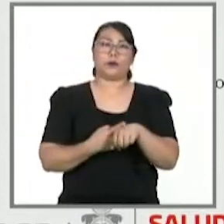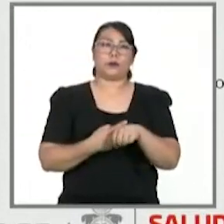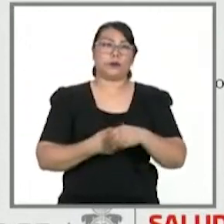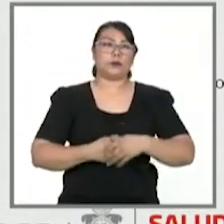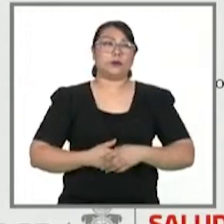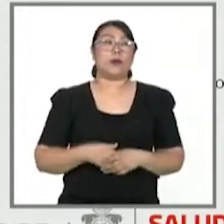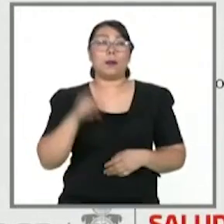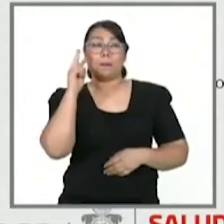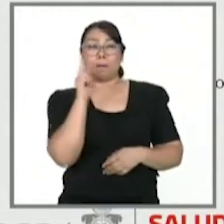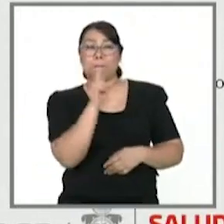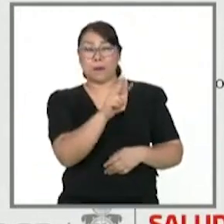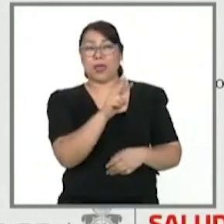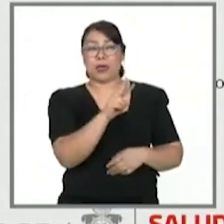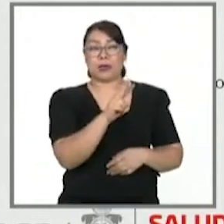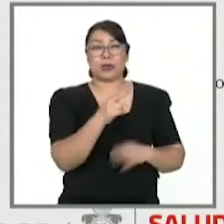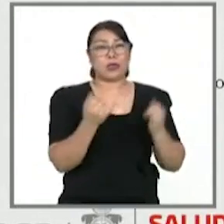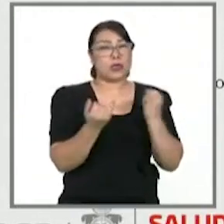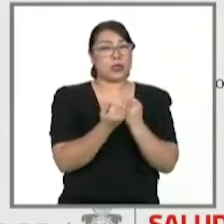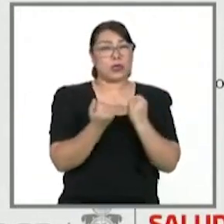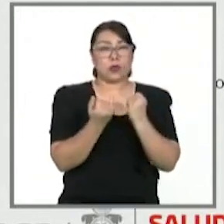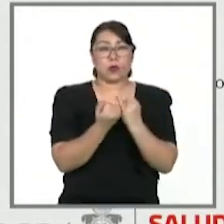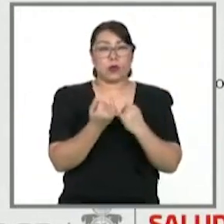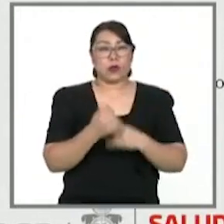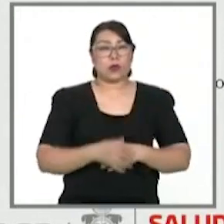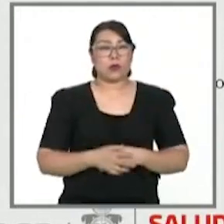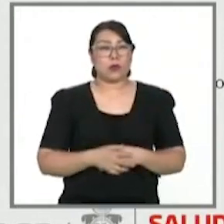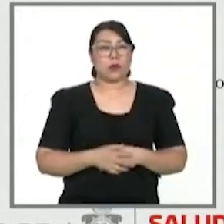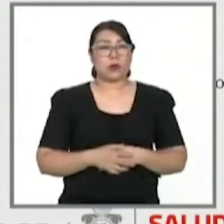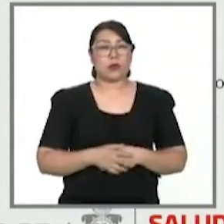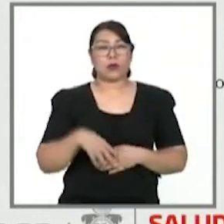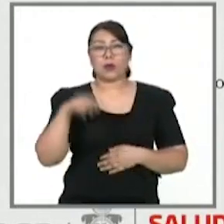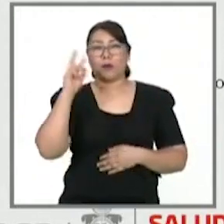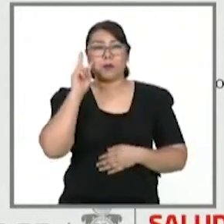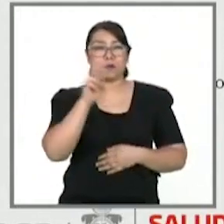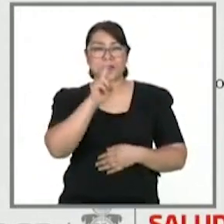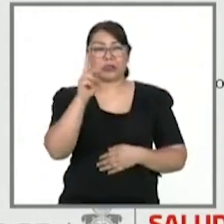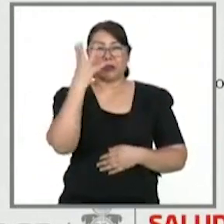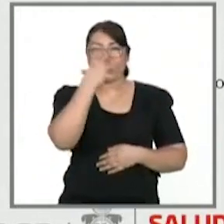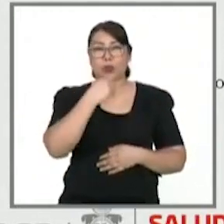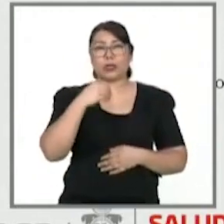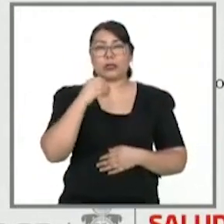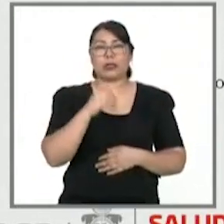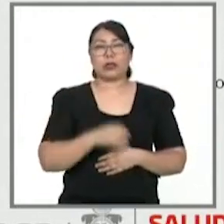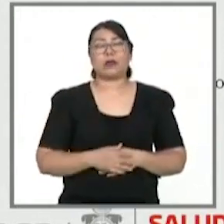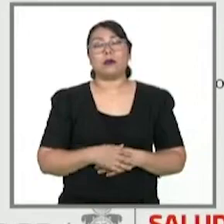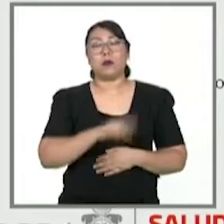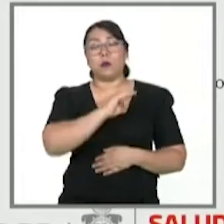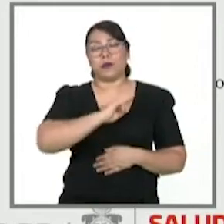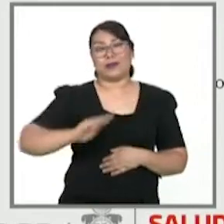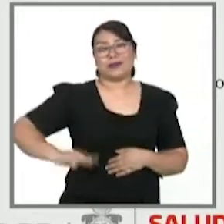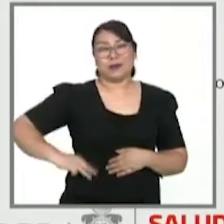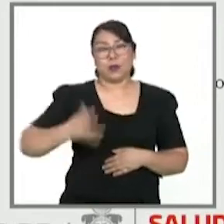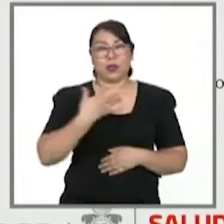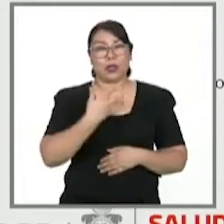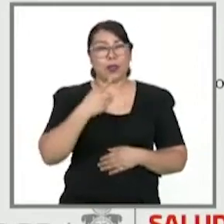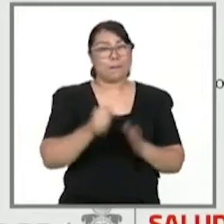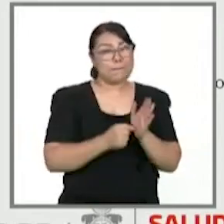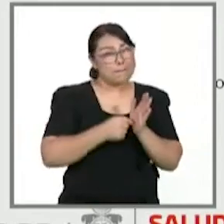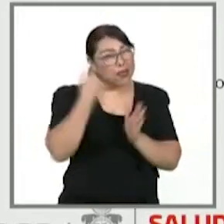representamos también a Trinidad Vistahermosa, que es un municipio que presenta por primera vez un